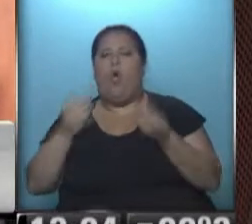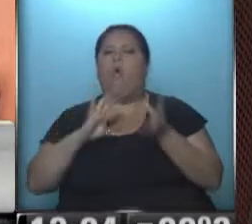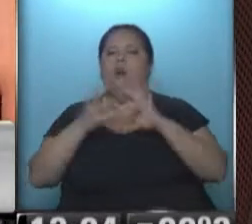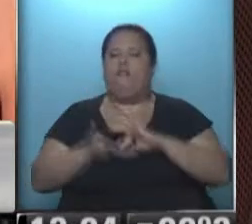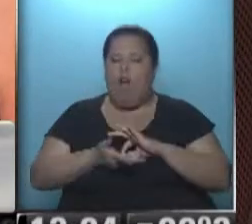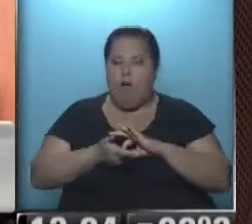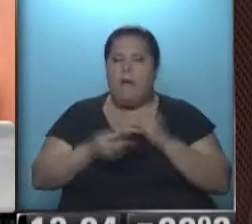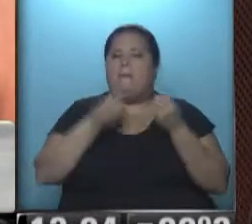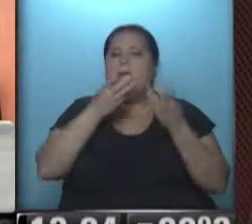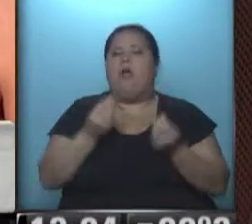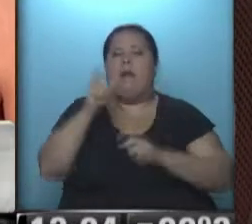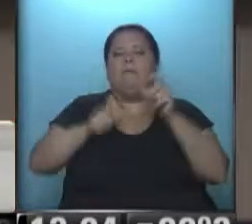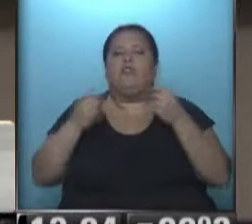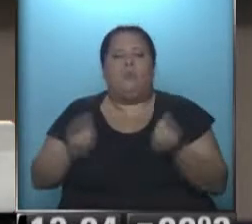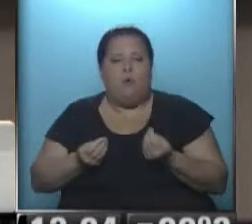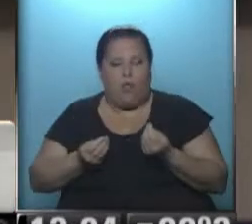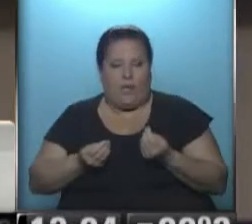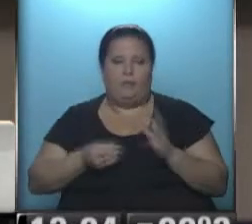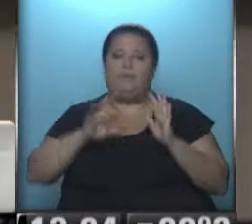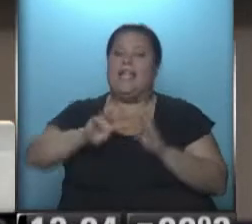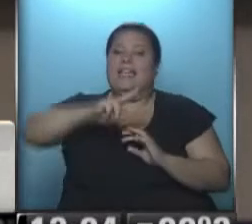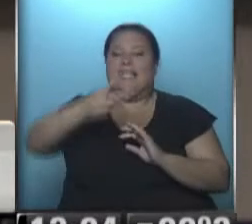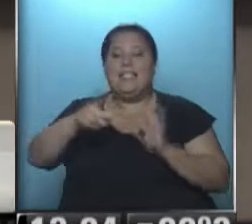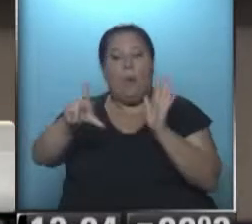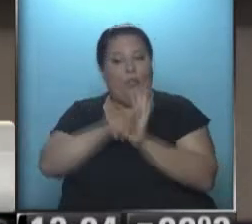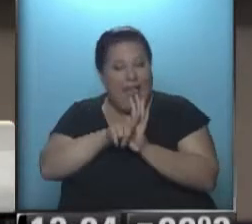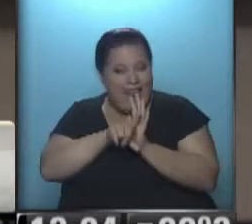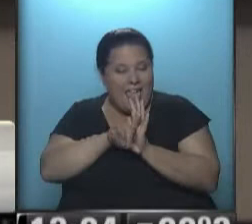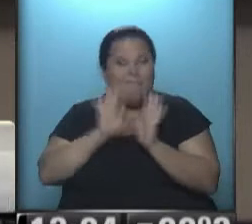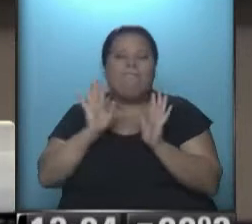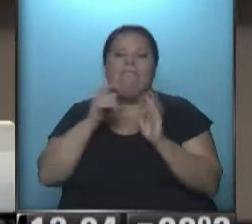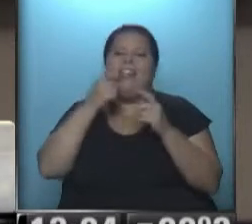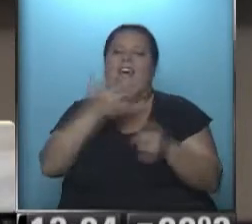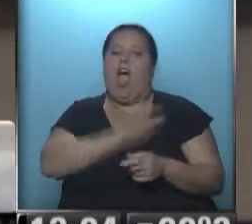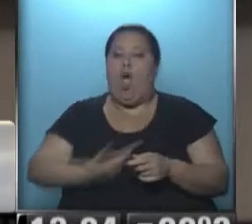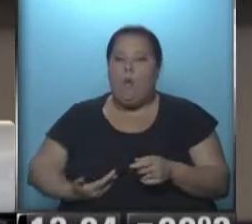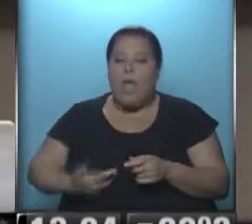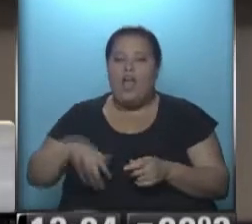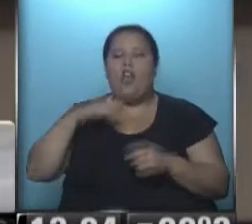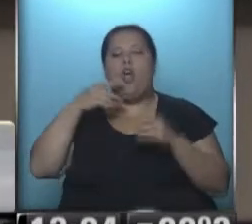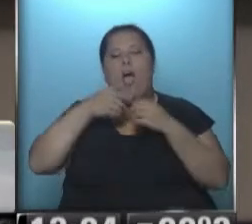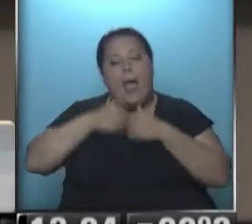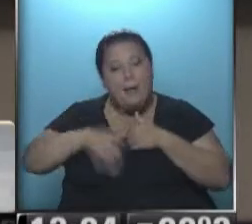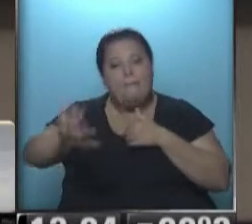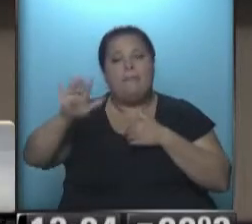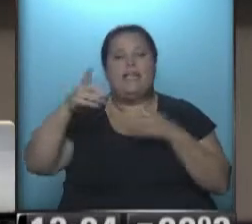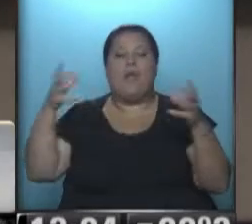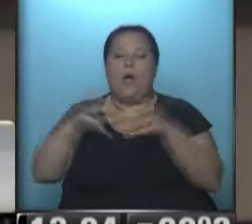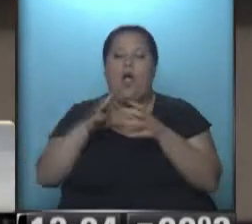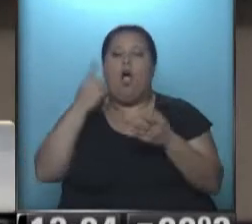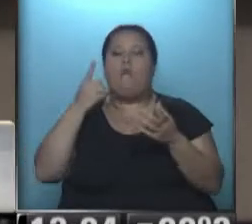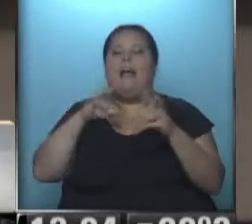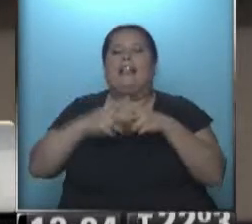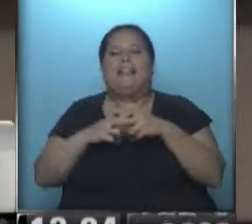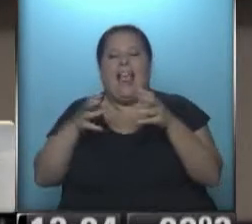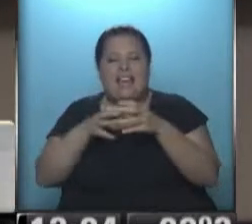usar y para qué le va a servir a los consumidores? Esta es una segunda ley que en realidad le va a dar al Estado la posibilidad de a partir de un observatorio, que va a ser un órgano